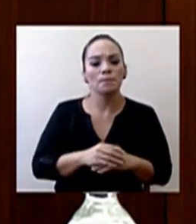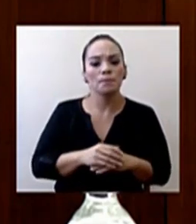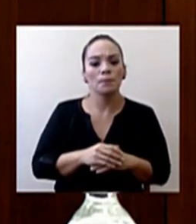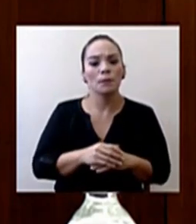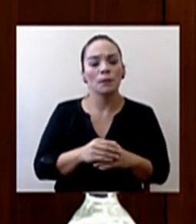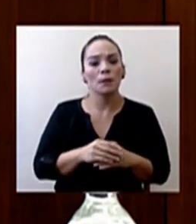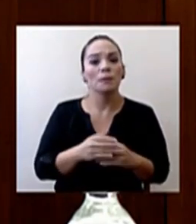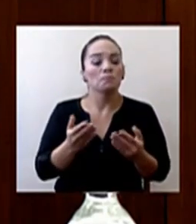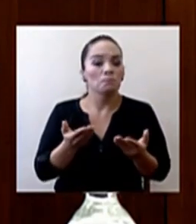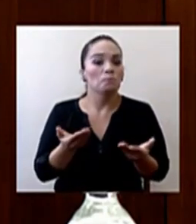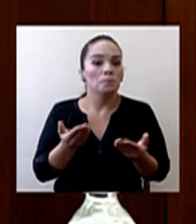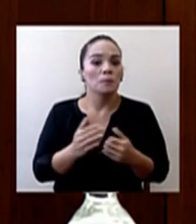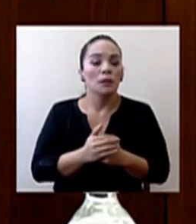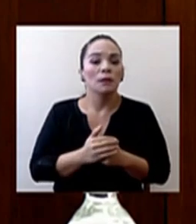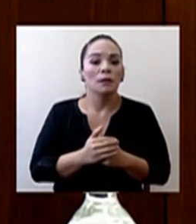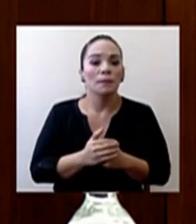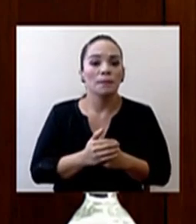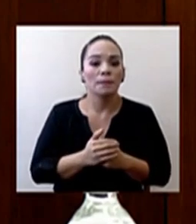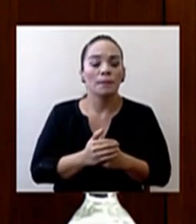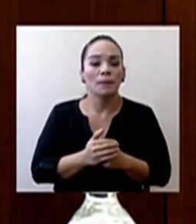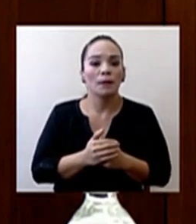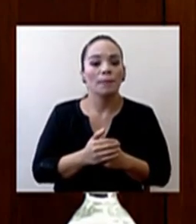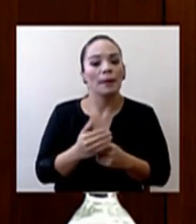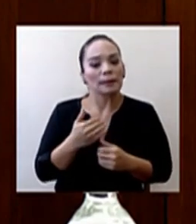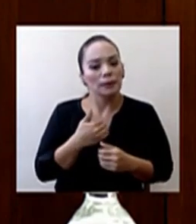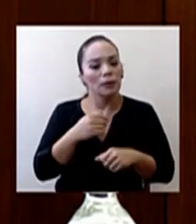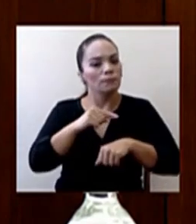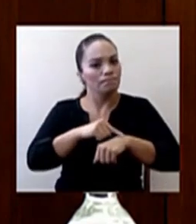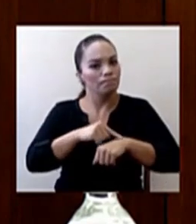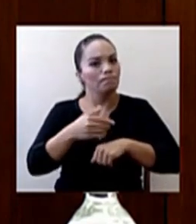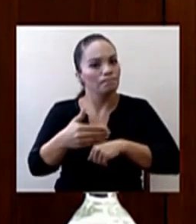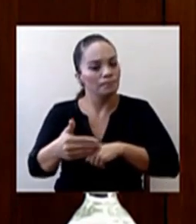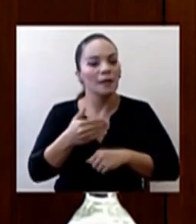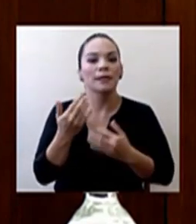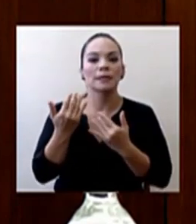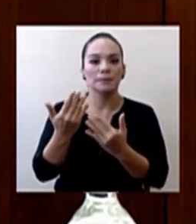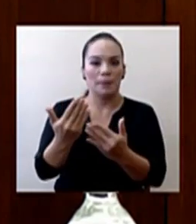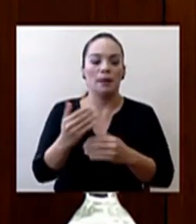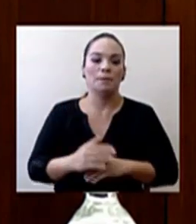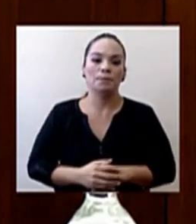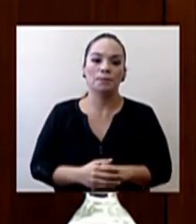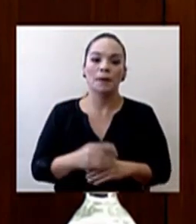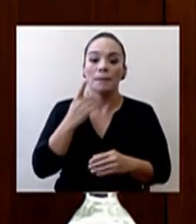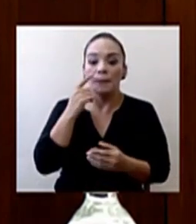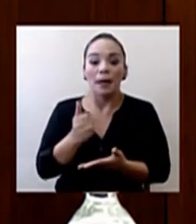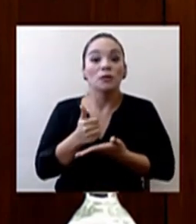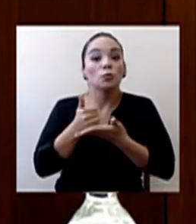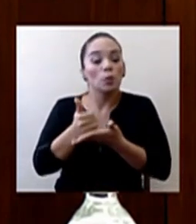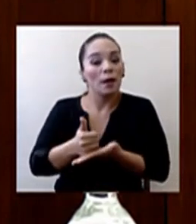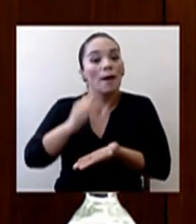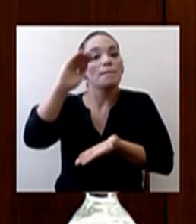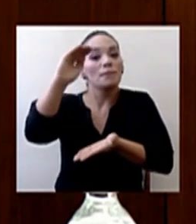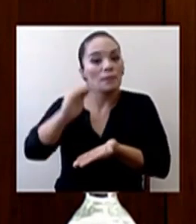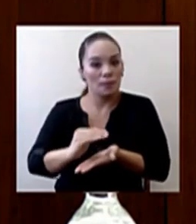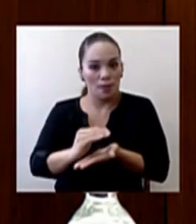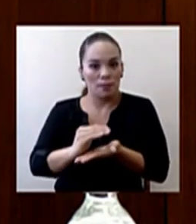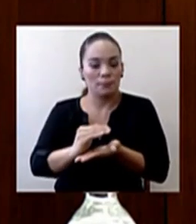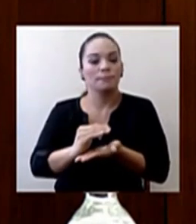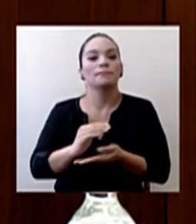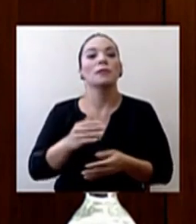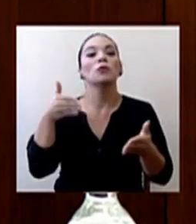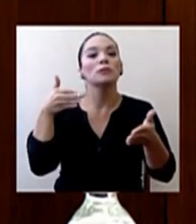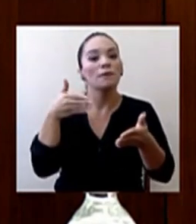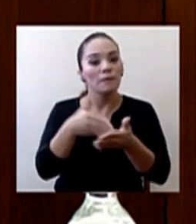compás de espera en este periodo y ayudar a mitigar tanto los efectos